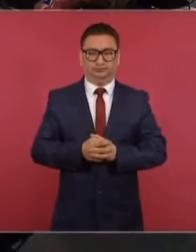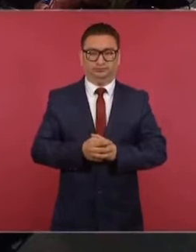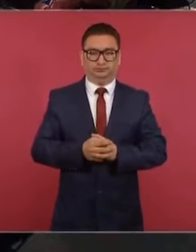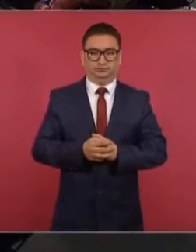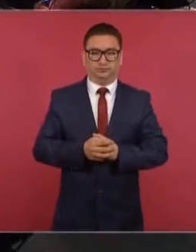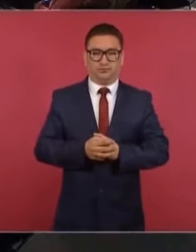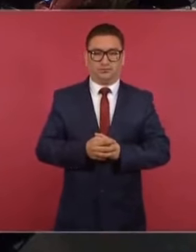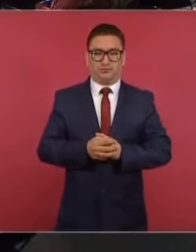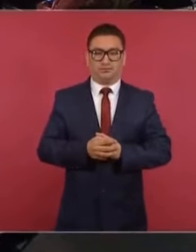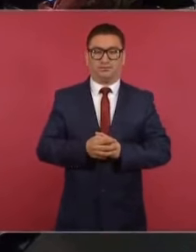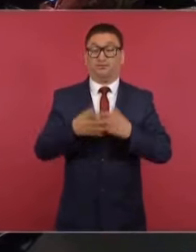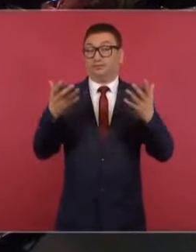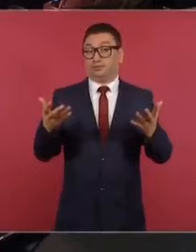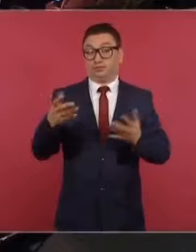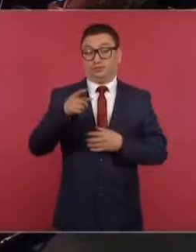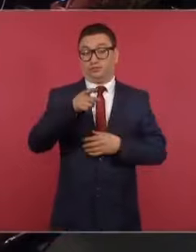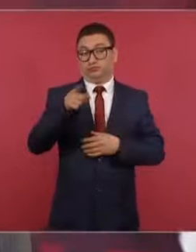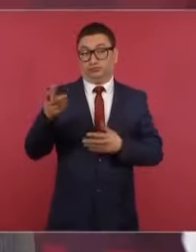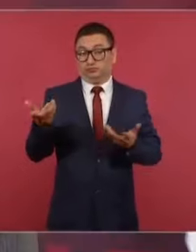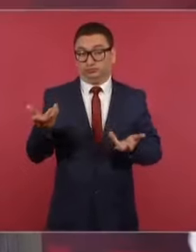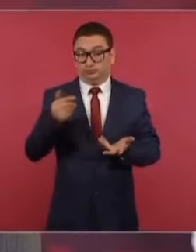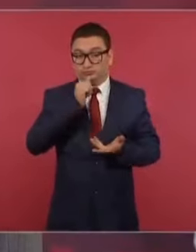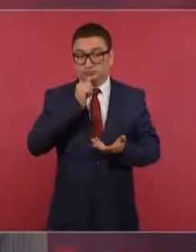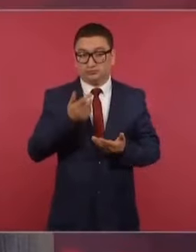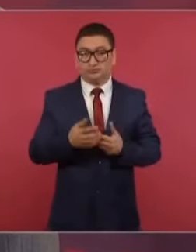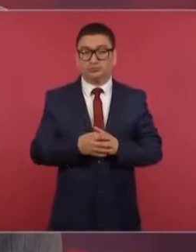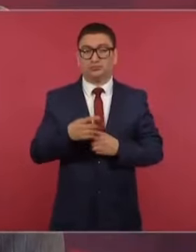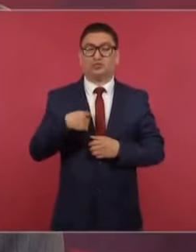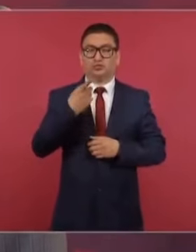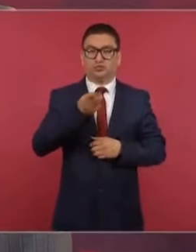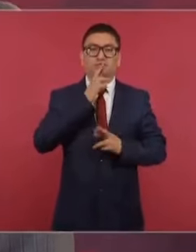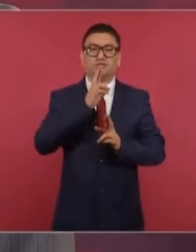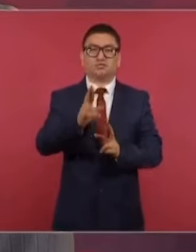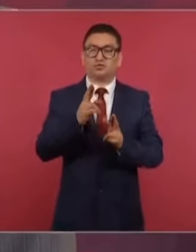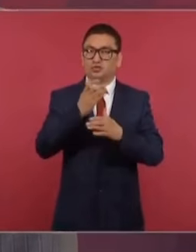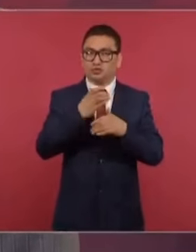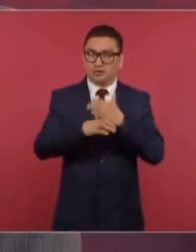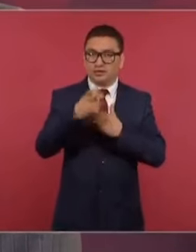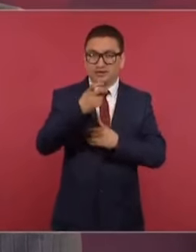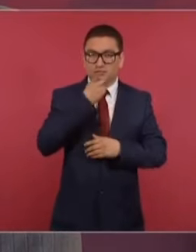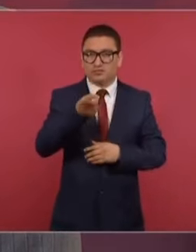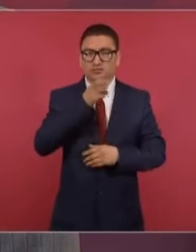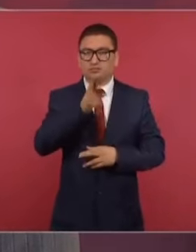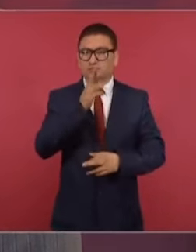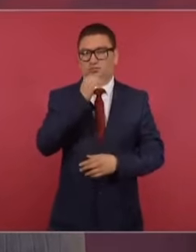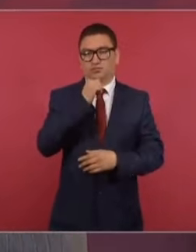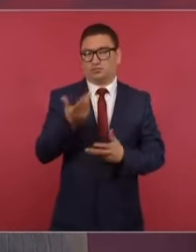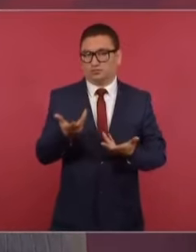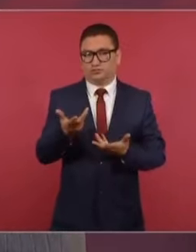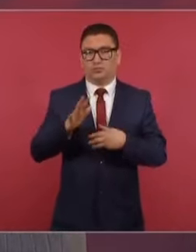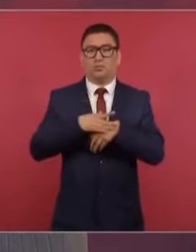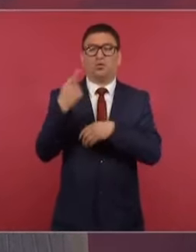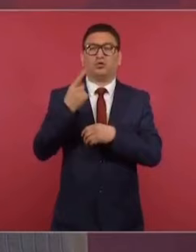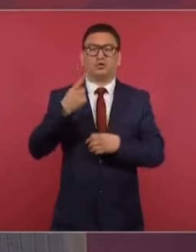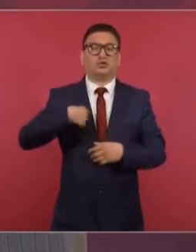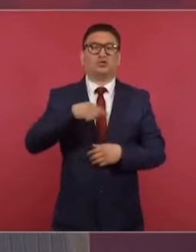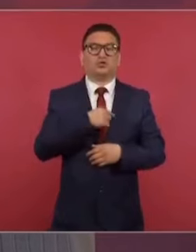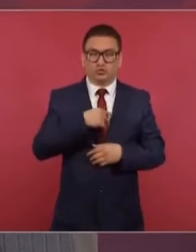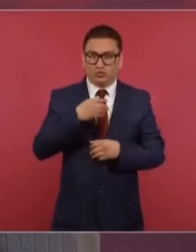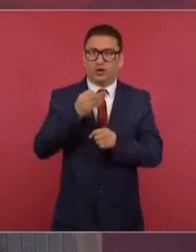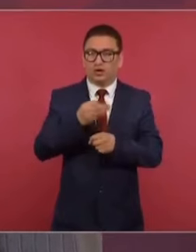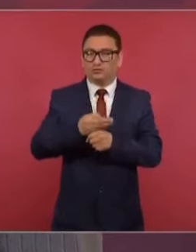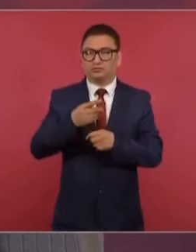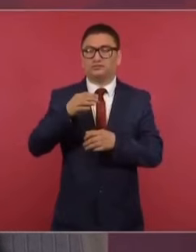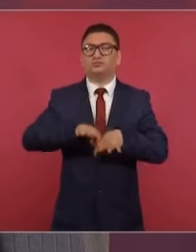jamás para liberar a los hombres? Es que usted ya quiere que yo le conteste cosas que no convienen precisamente porque lo que queremos es